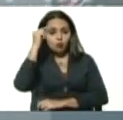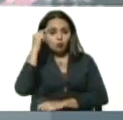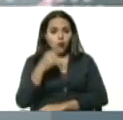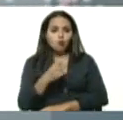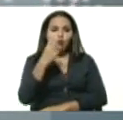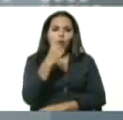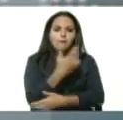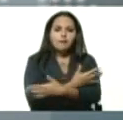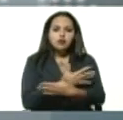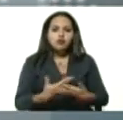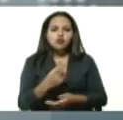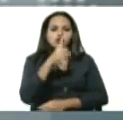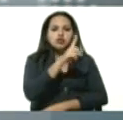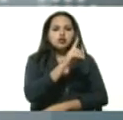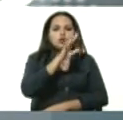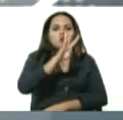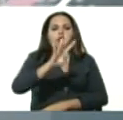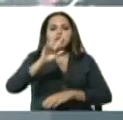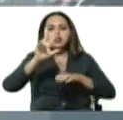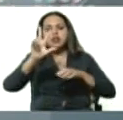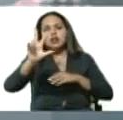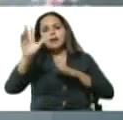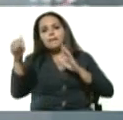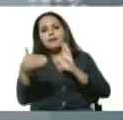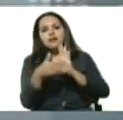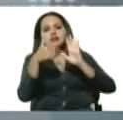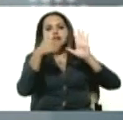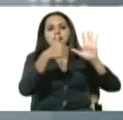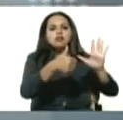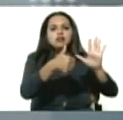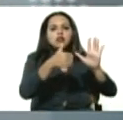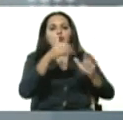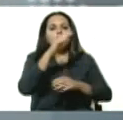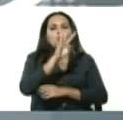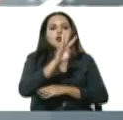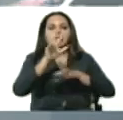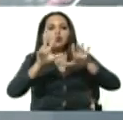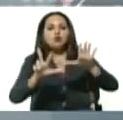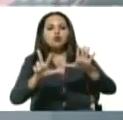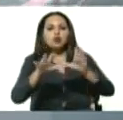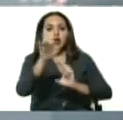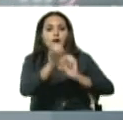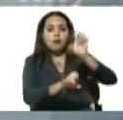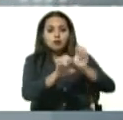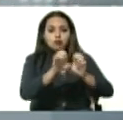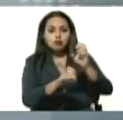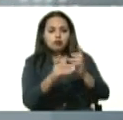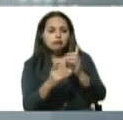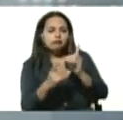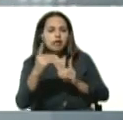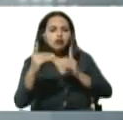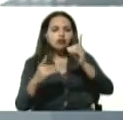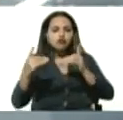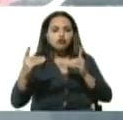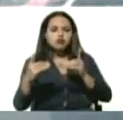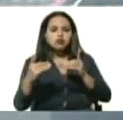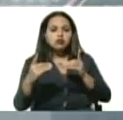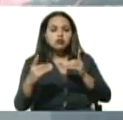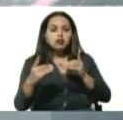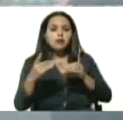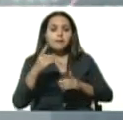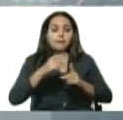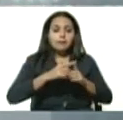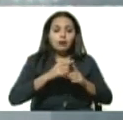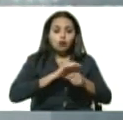143,648 pruebas diagnósticas para COVID-19.